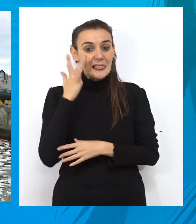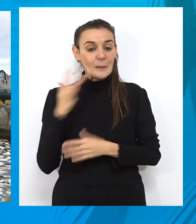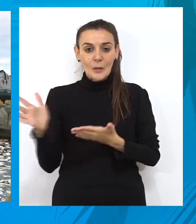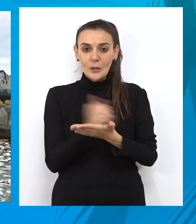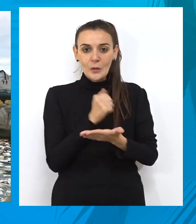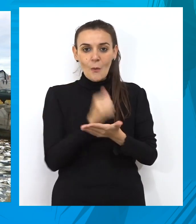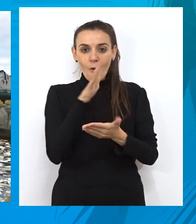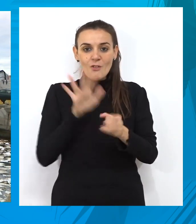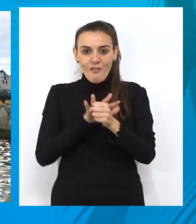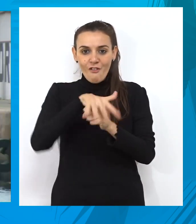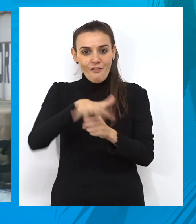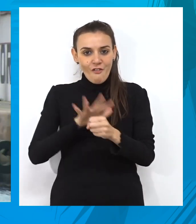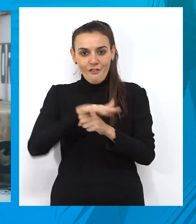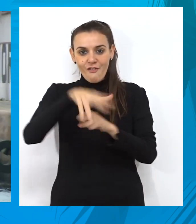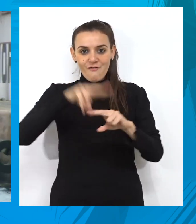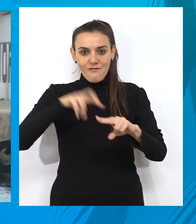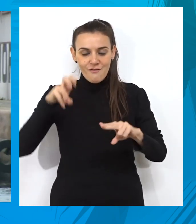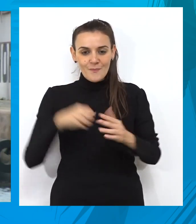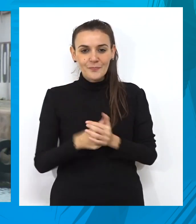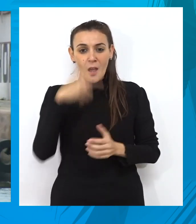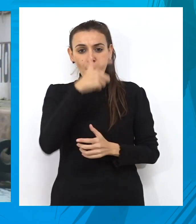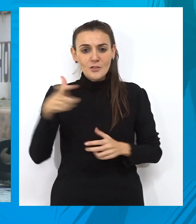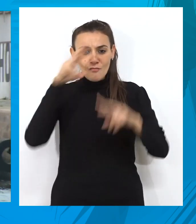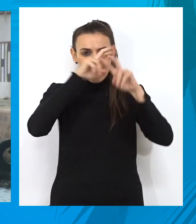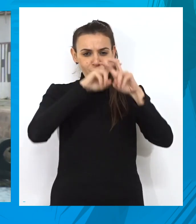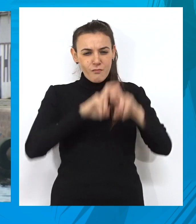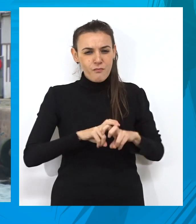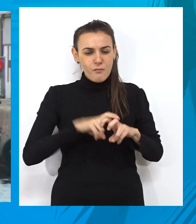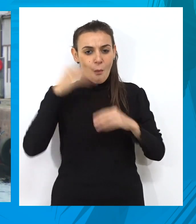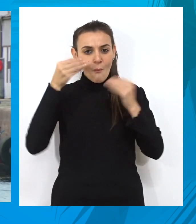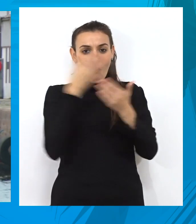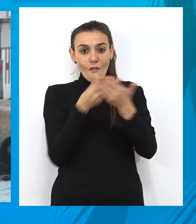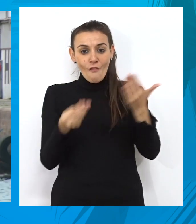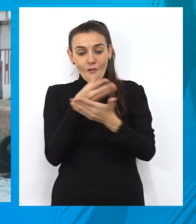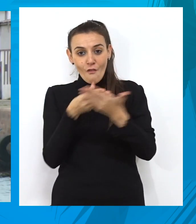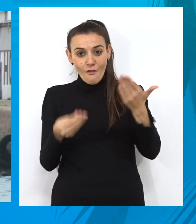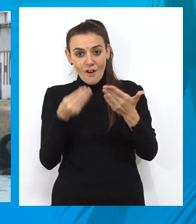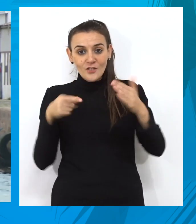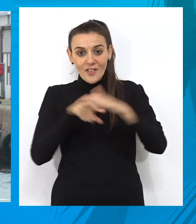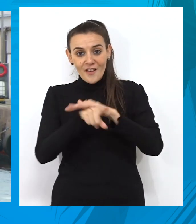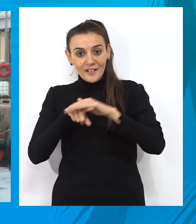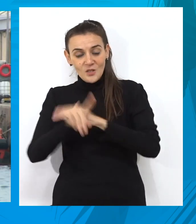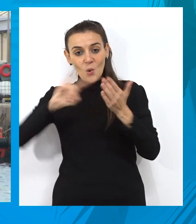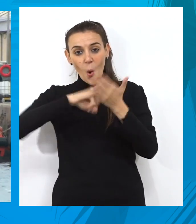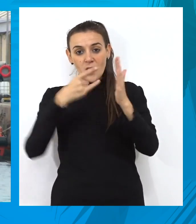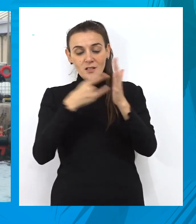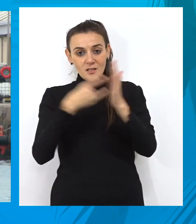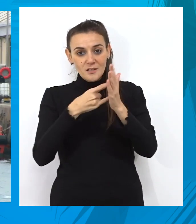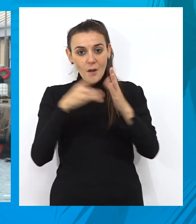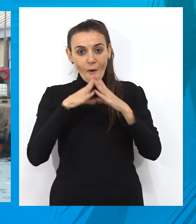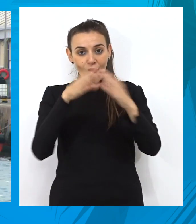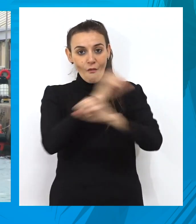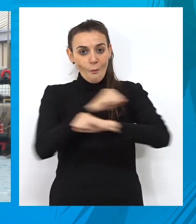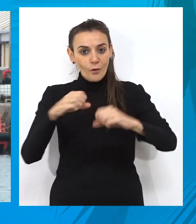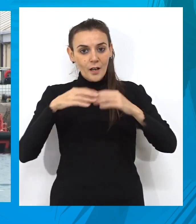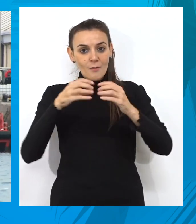producidos por el vertido. Los inspectores han determinado que se trata de un fallo en el procedimiento de gestión de los sistemas del buque en